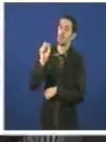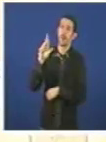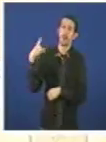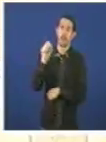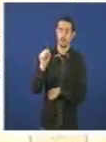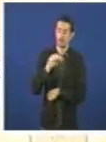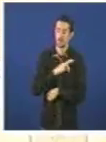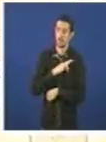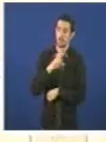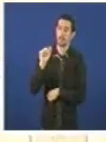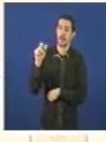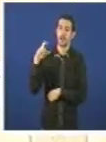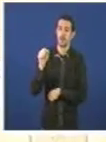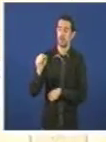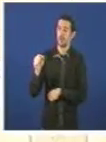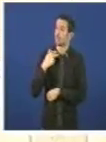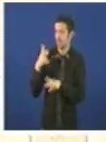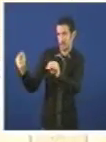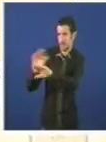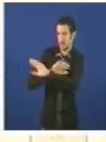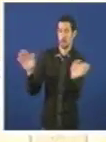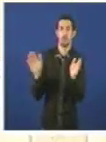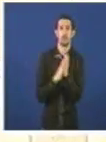Moitas gracias, señor Parga. Parga xa non tenga a palabra.